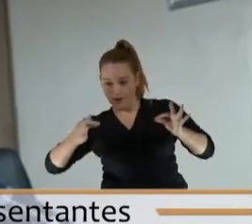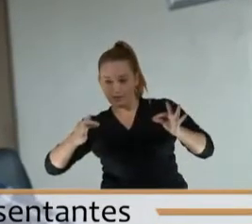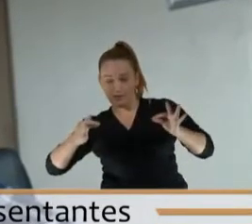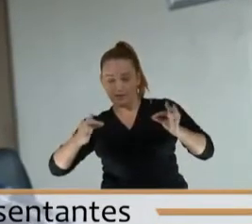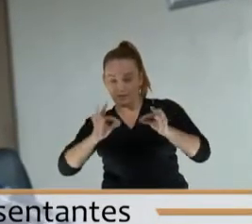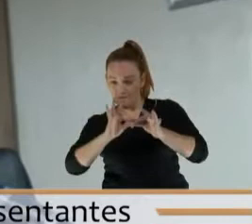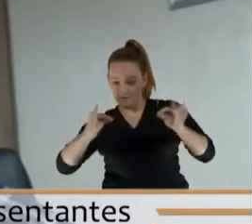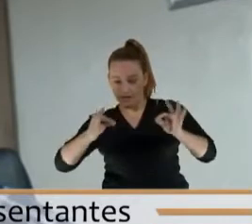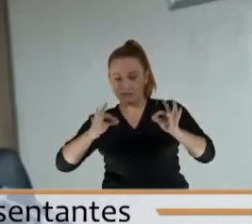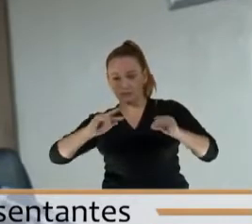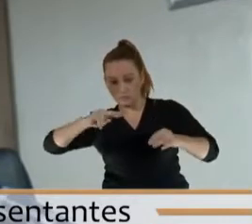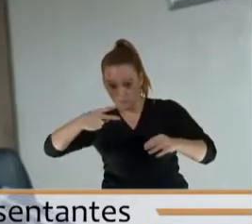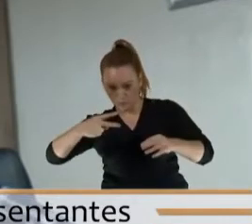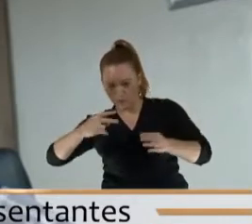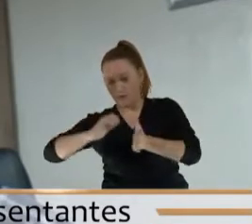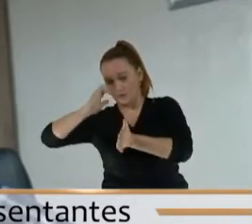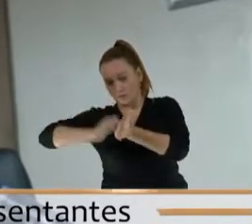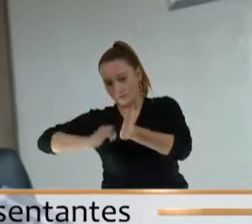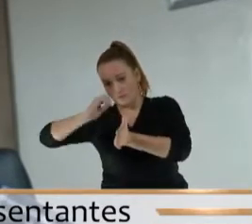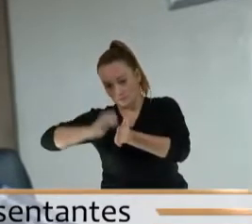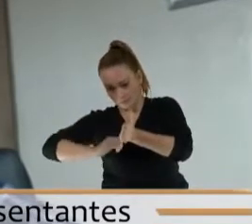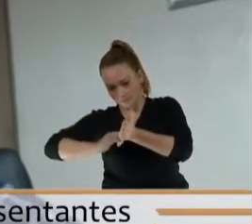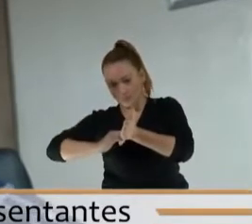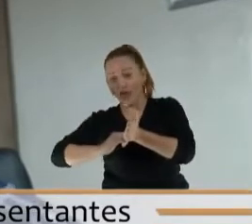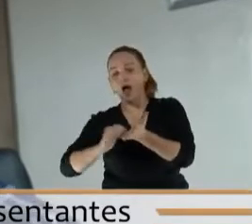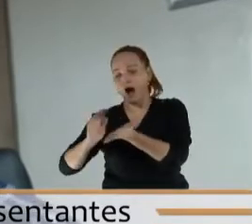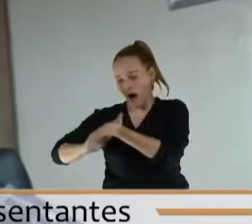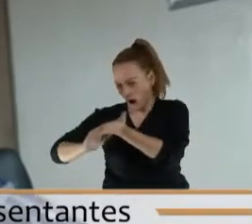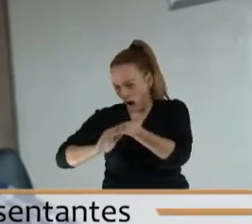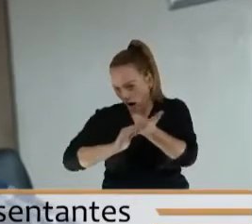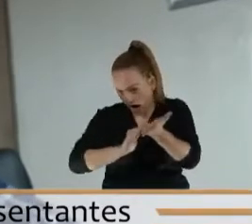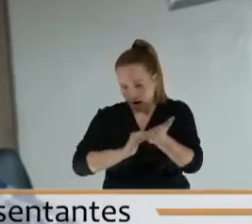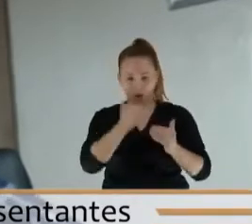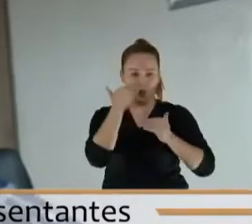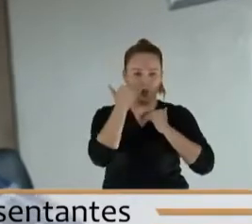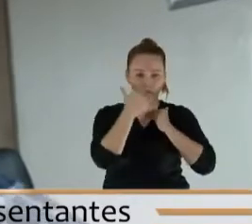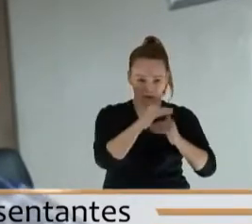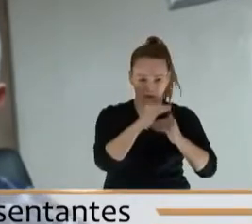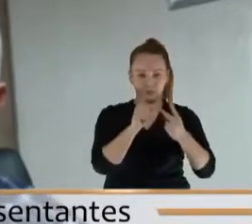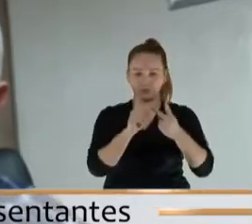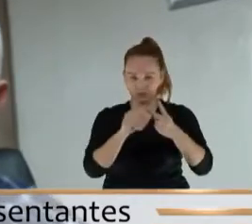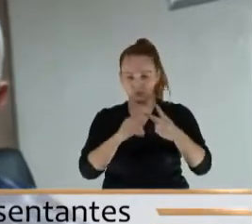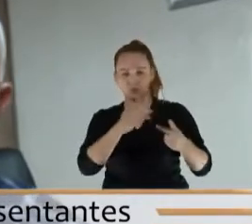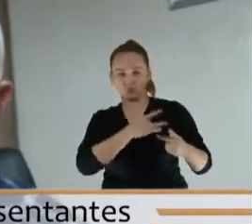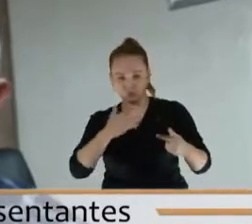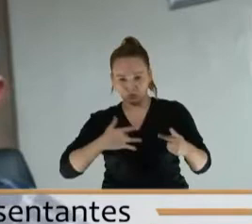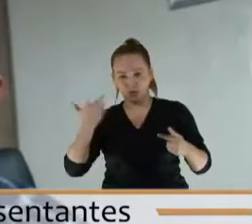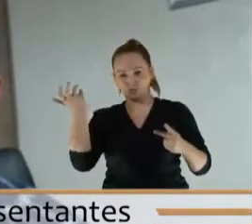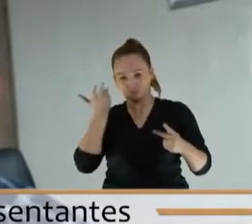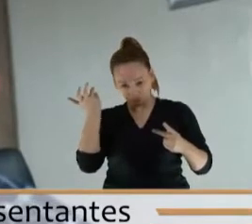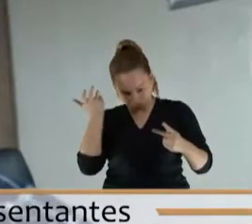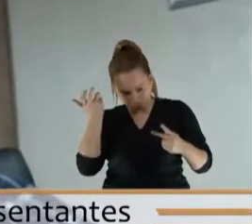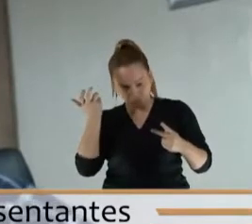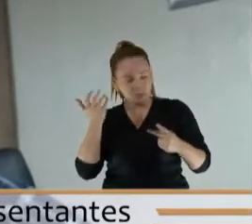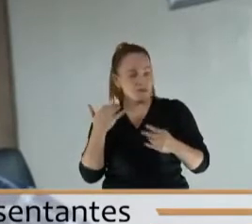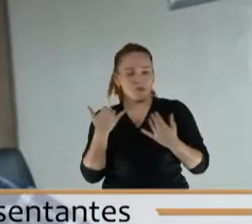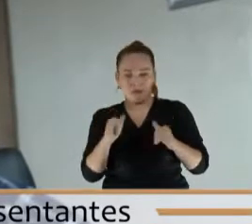dos párrafos para que únicamente quedemos con honorarios y seguridad social reitero la seguridad social